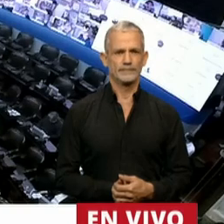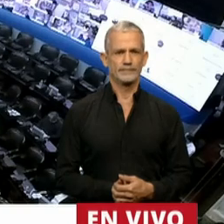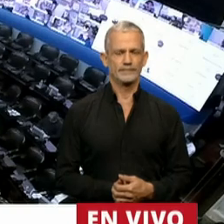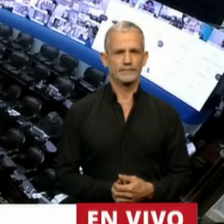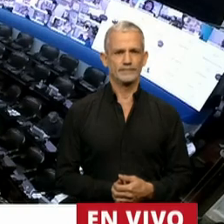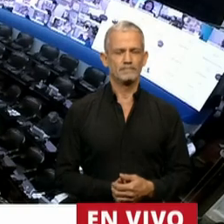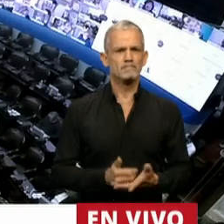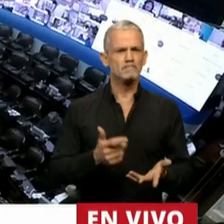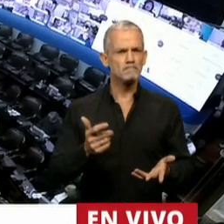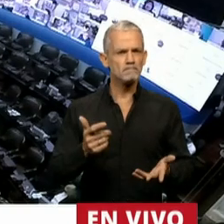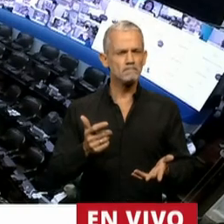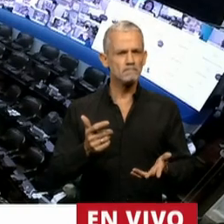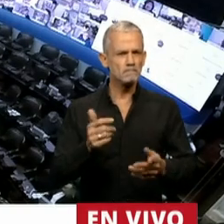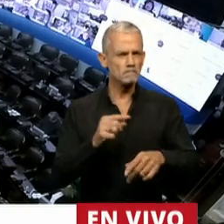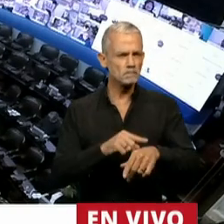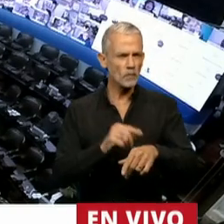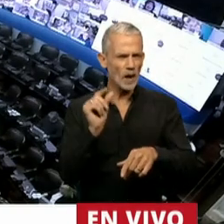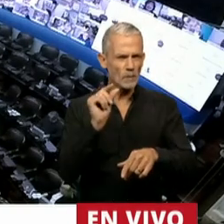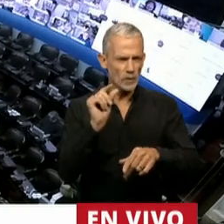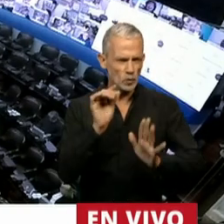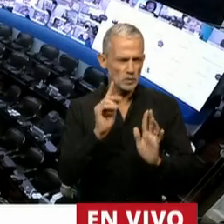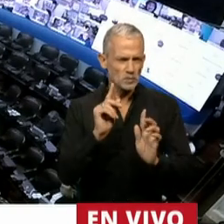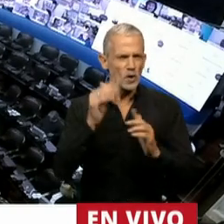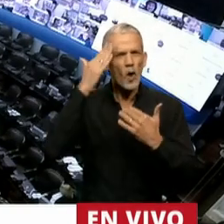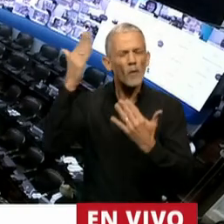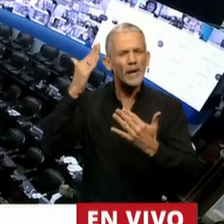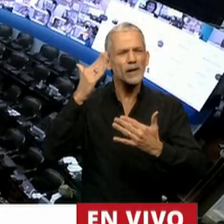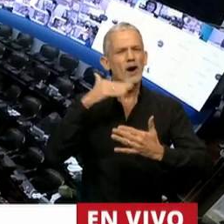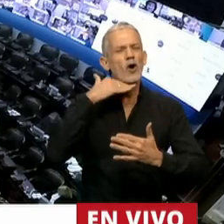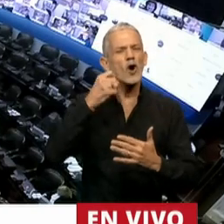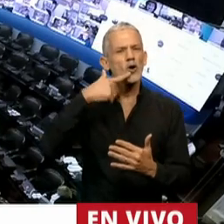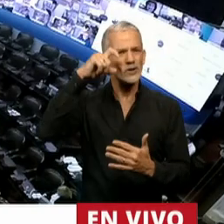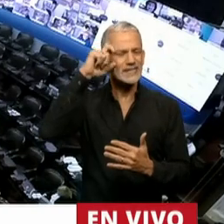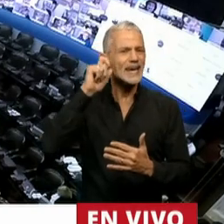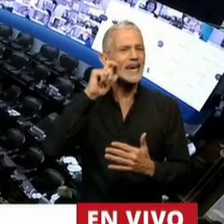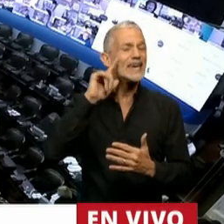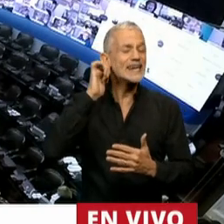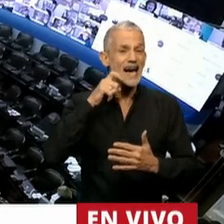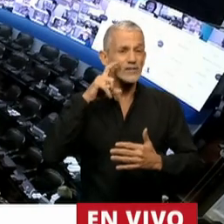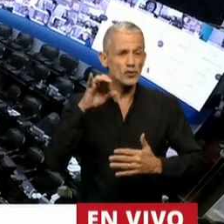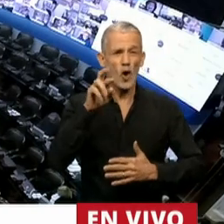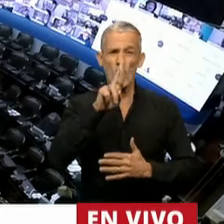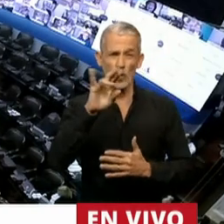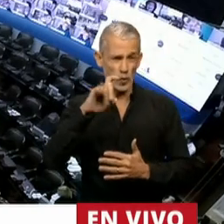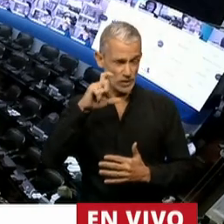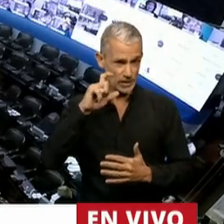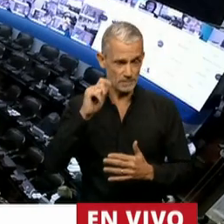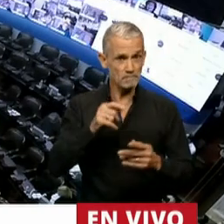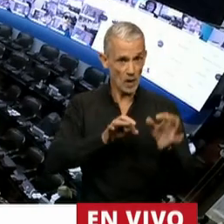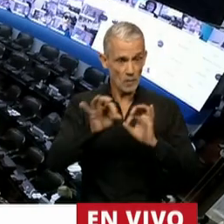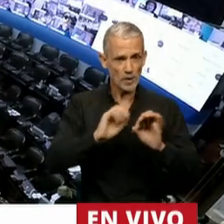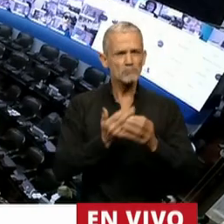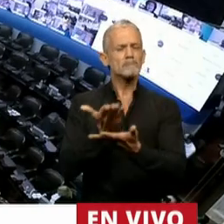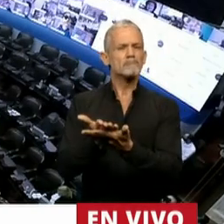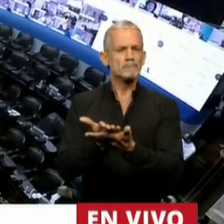Tres minutos, a referirme al homenaje a José Ignacio Rucci, con un proyecto que presentamos en la Cámara estos días,